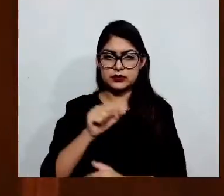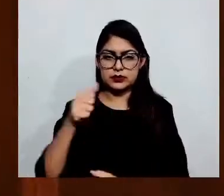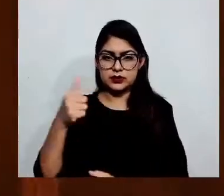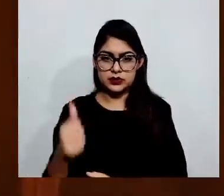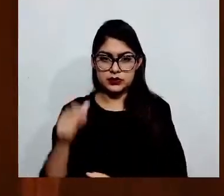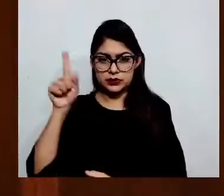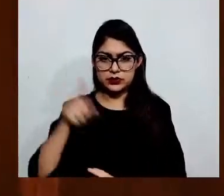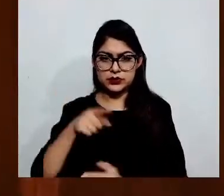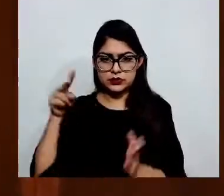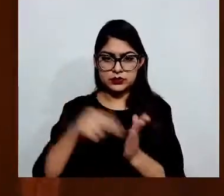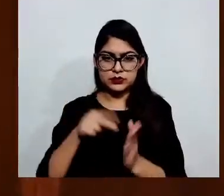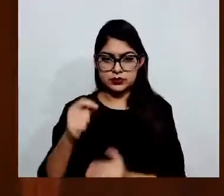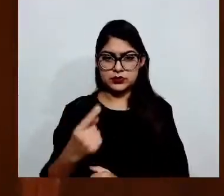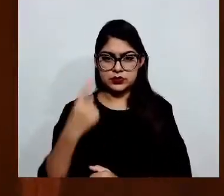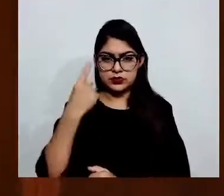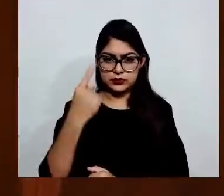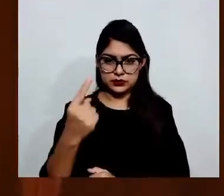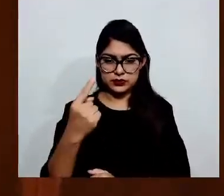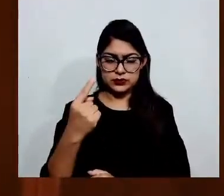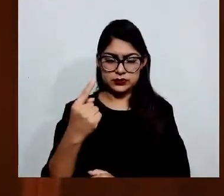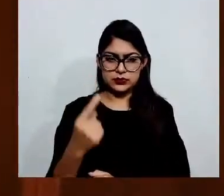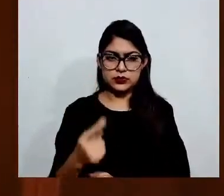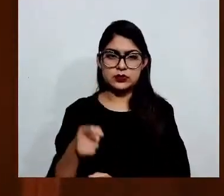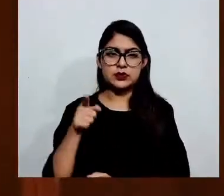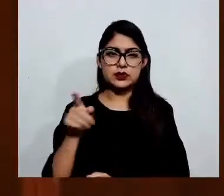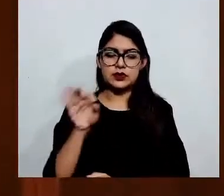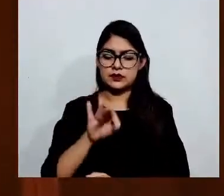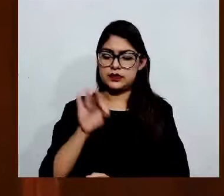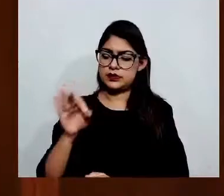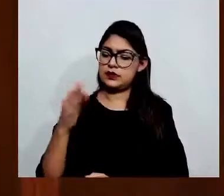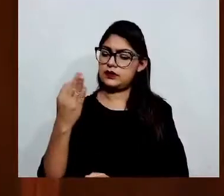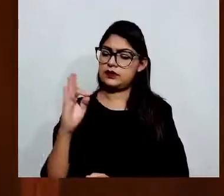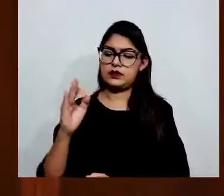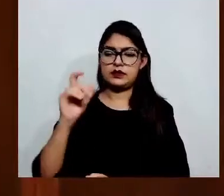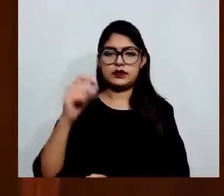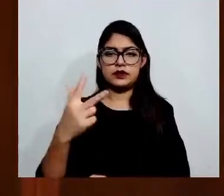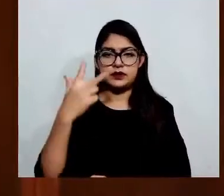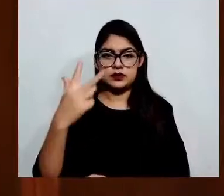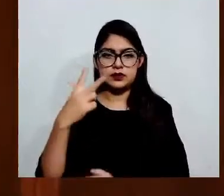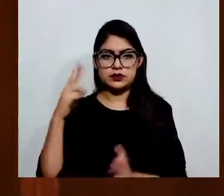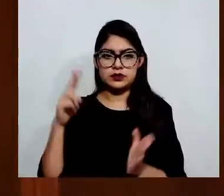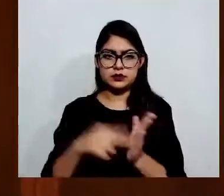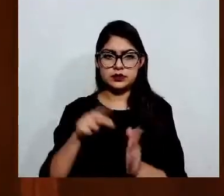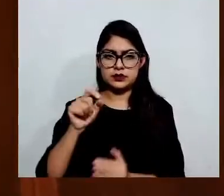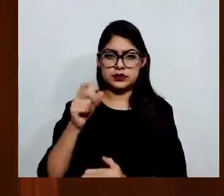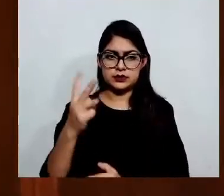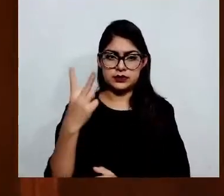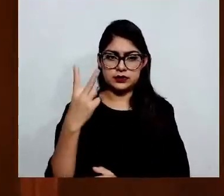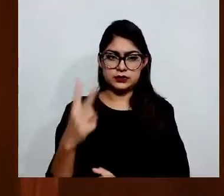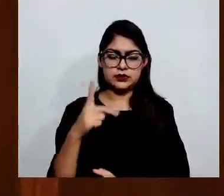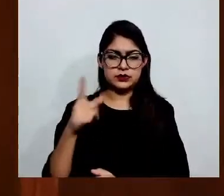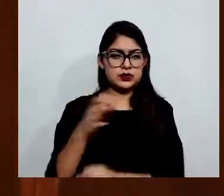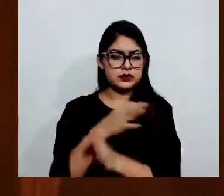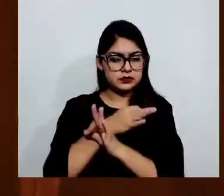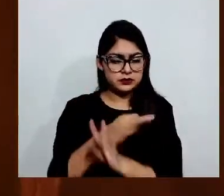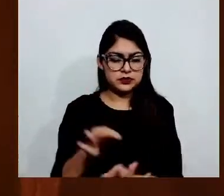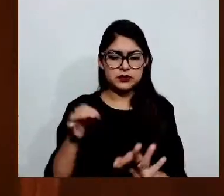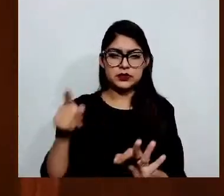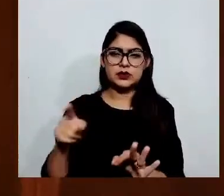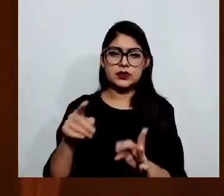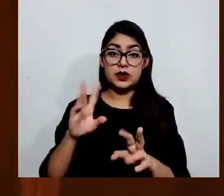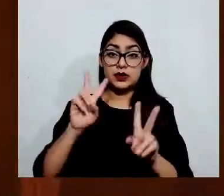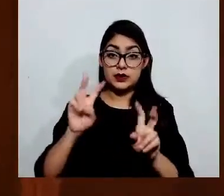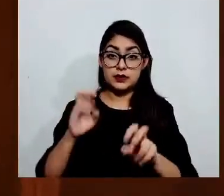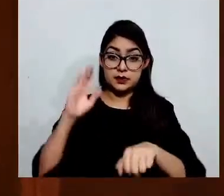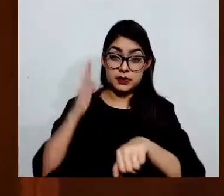28 de febrero de 2022, declarando la invalidez del tipo penal de ultrajes del Código Penal del